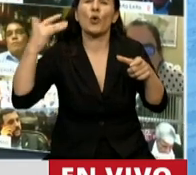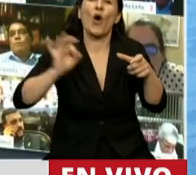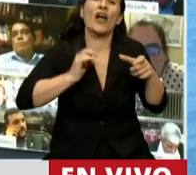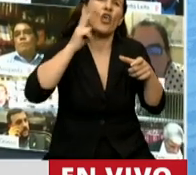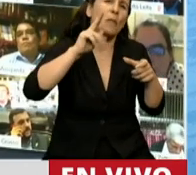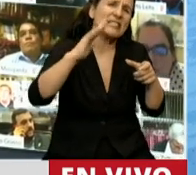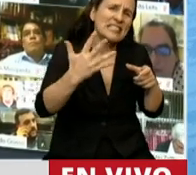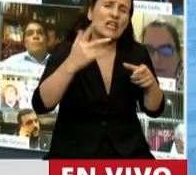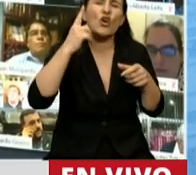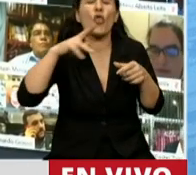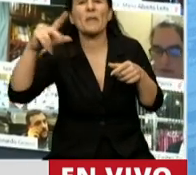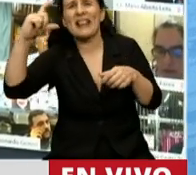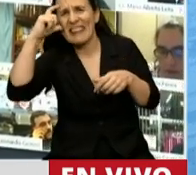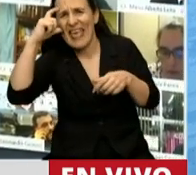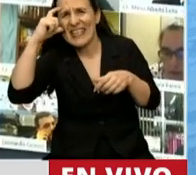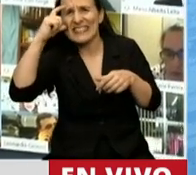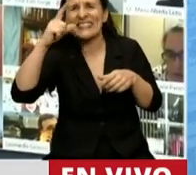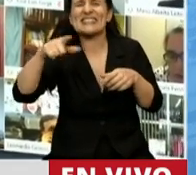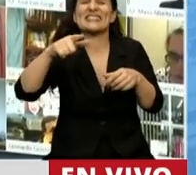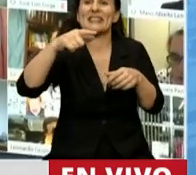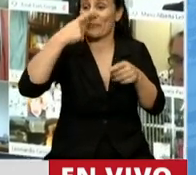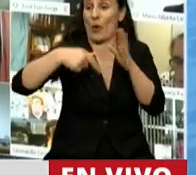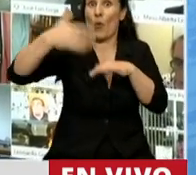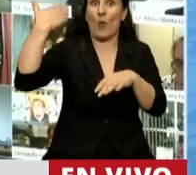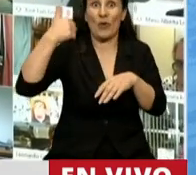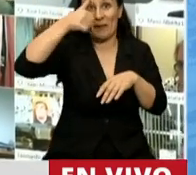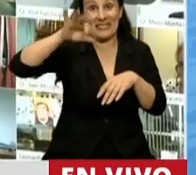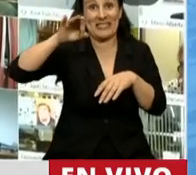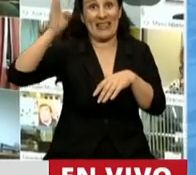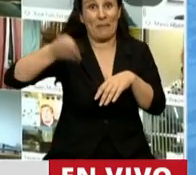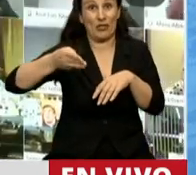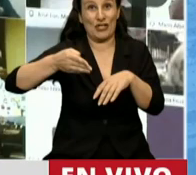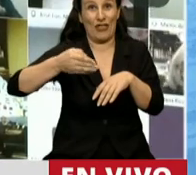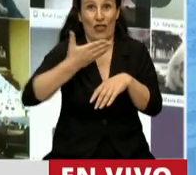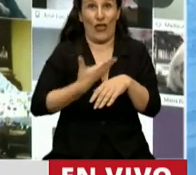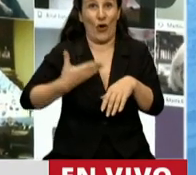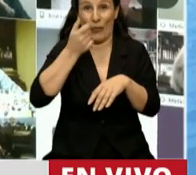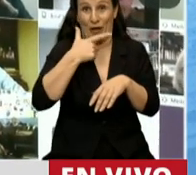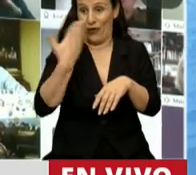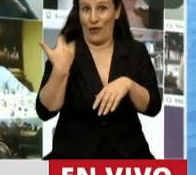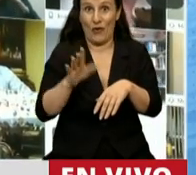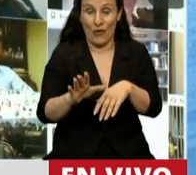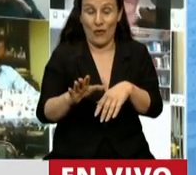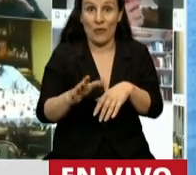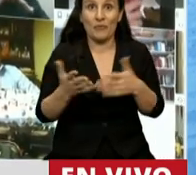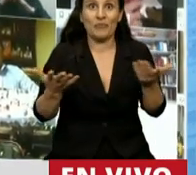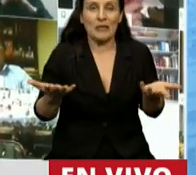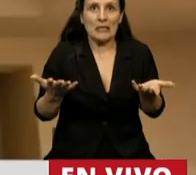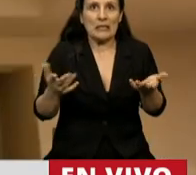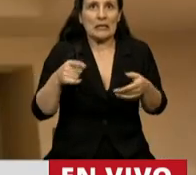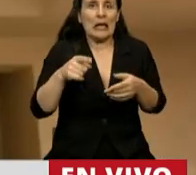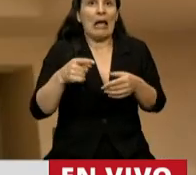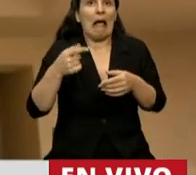2005, el 2010, el 60% en la última trama del gobierno anterior. Y al no tener casi